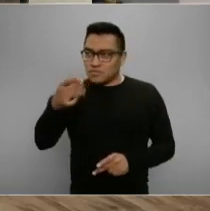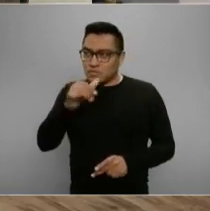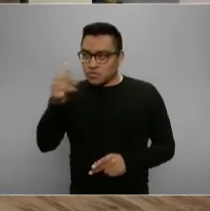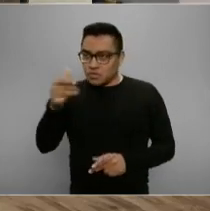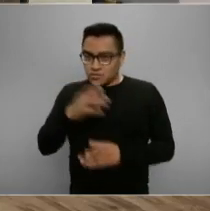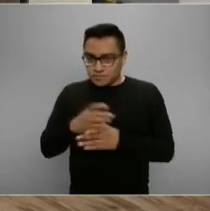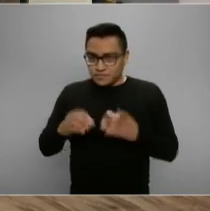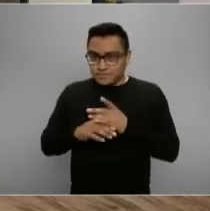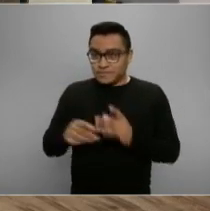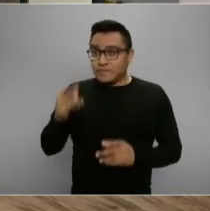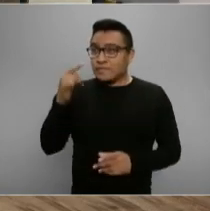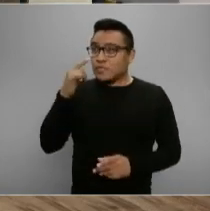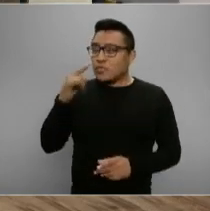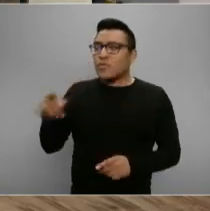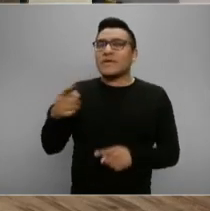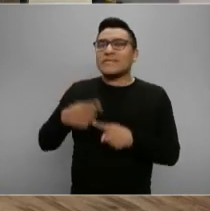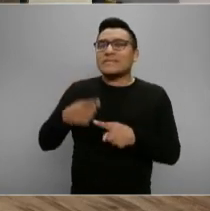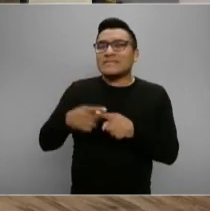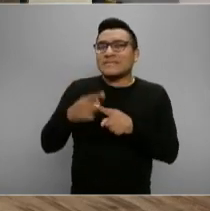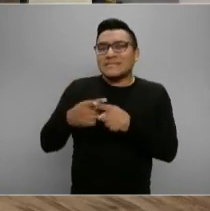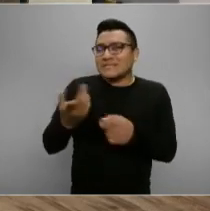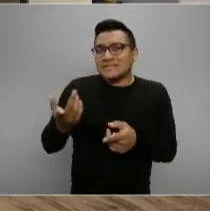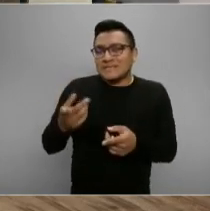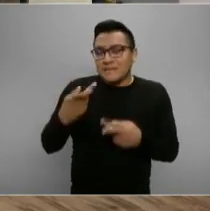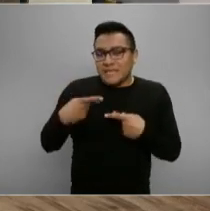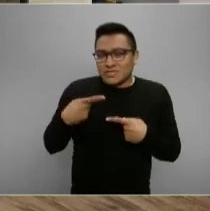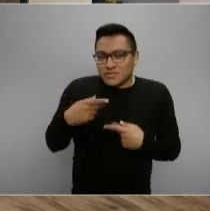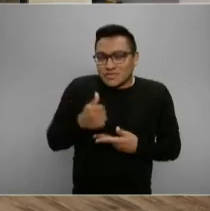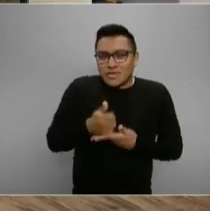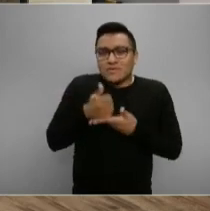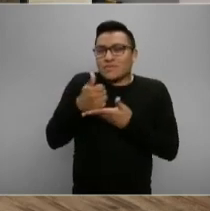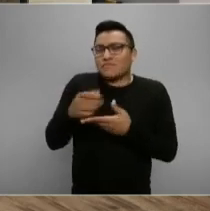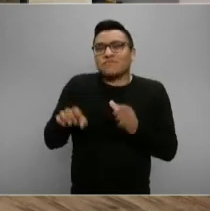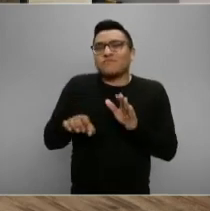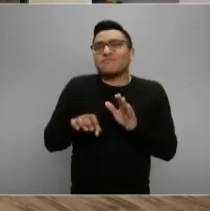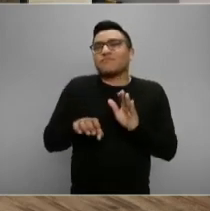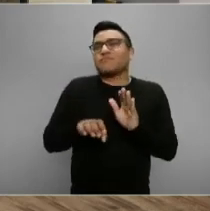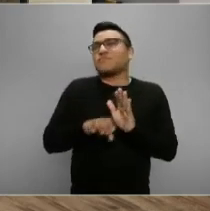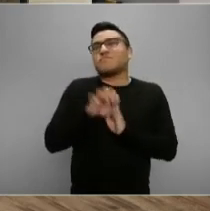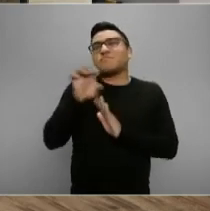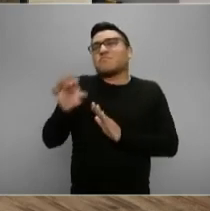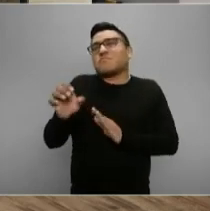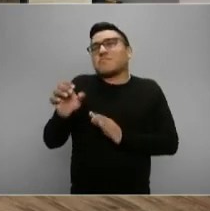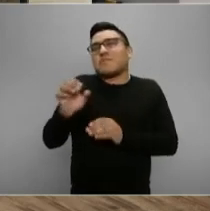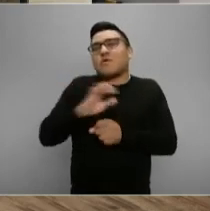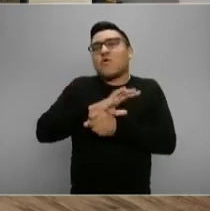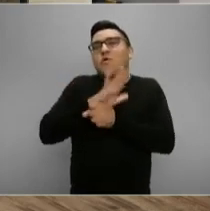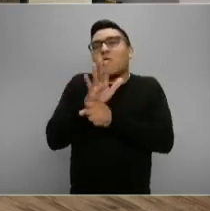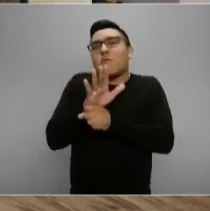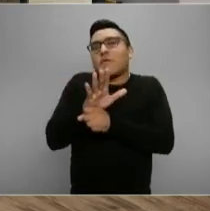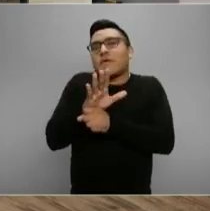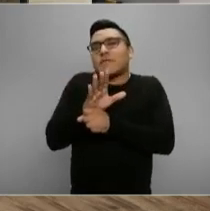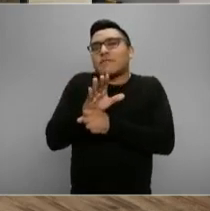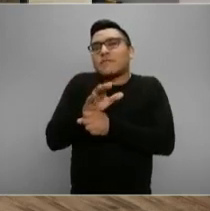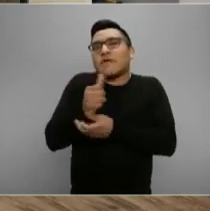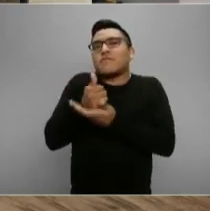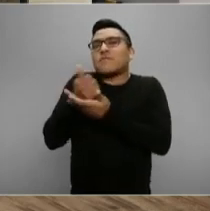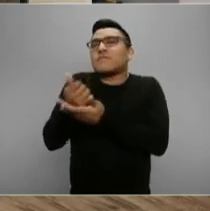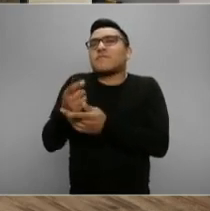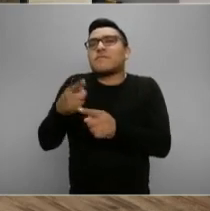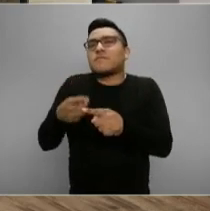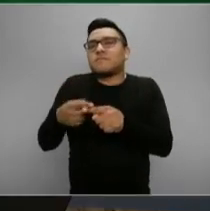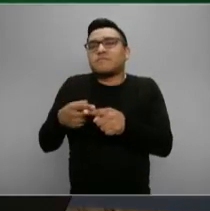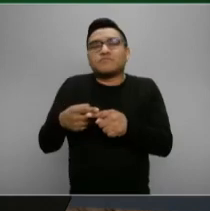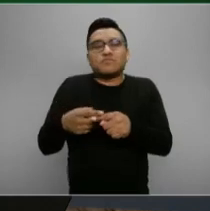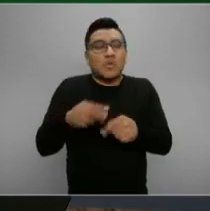creer, ¿Quién crees que se ofreció hoy para ayudar a controlar el COVID-19 en México? Una doctora